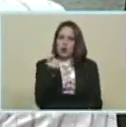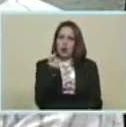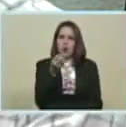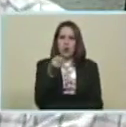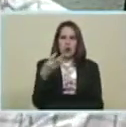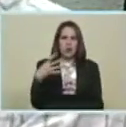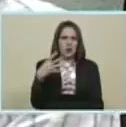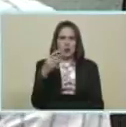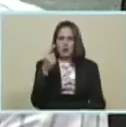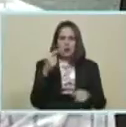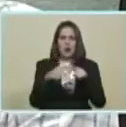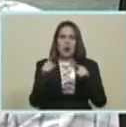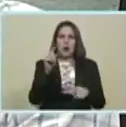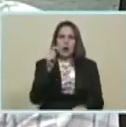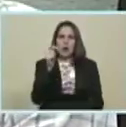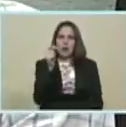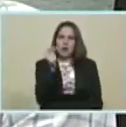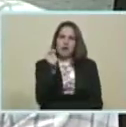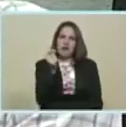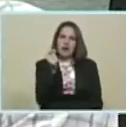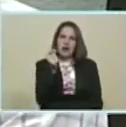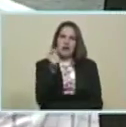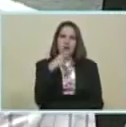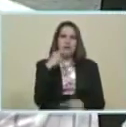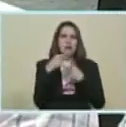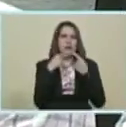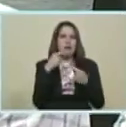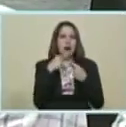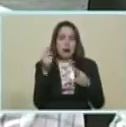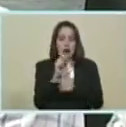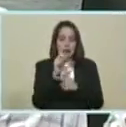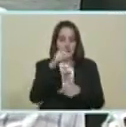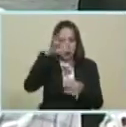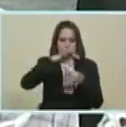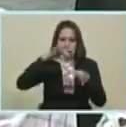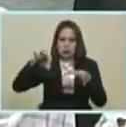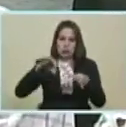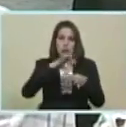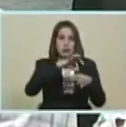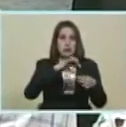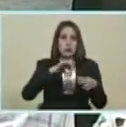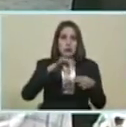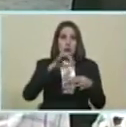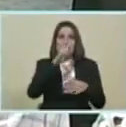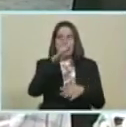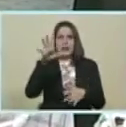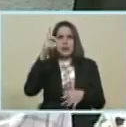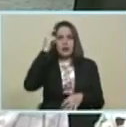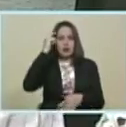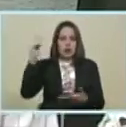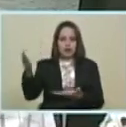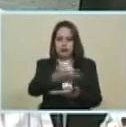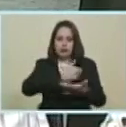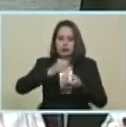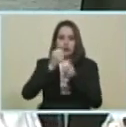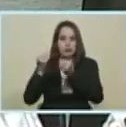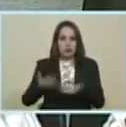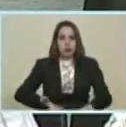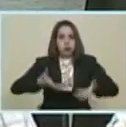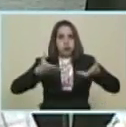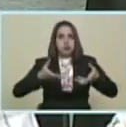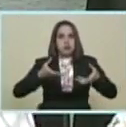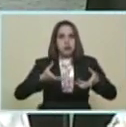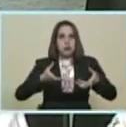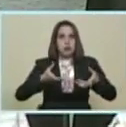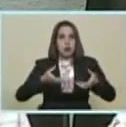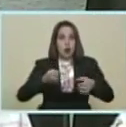quinchoncho Es un frijol Que se siembra Muy rápidamente Muy sabroso Que se recoge En 45 días Muy sabroso El quinchoncho Tiene